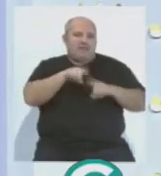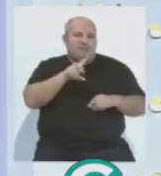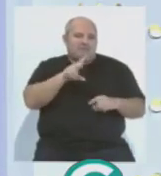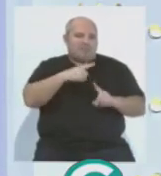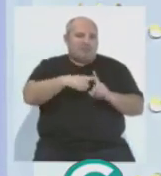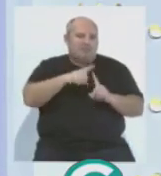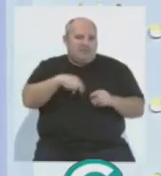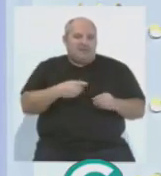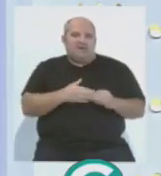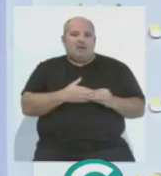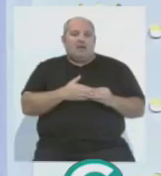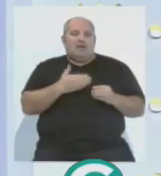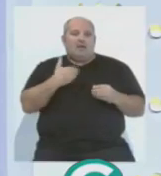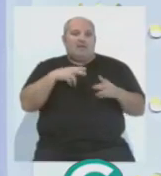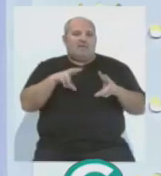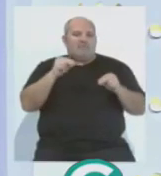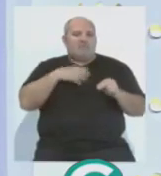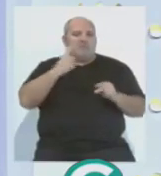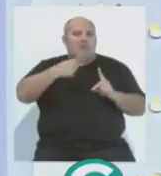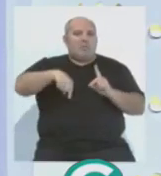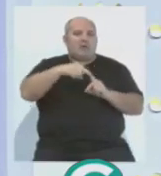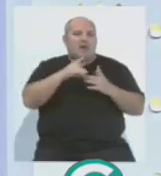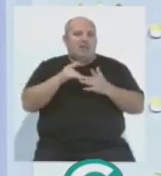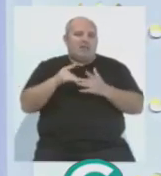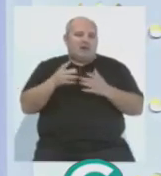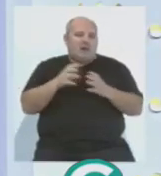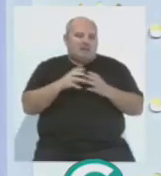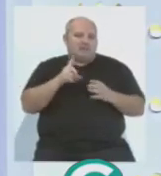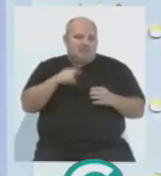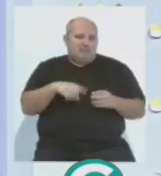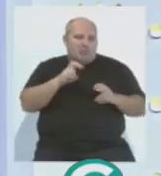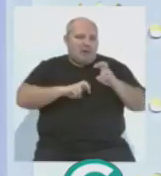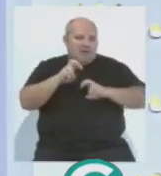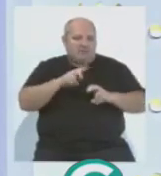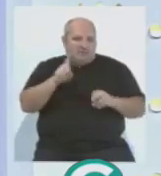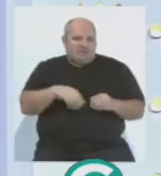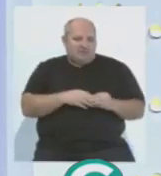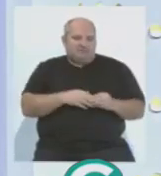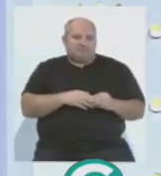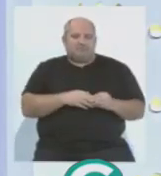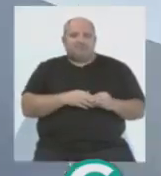Entonces, bueno, y que también acabar esa primera vuelta líder, yo creo que el Granada también estaría buscando eso.